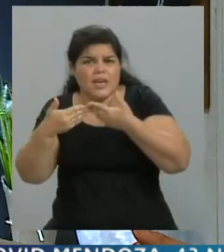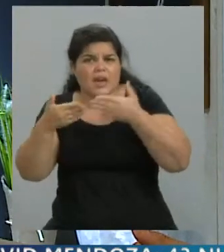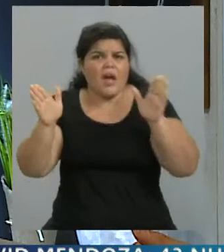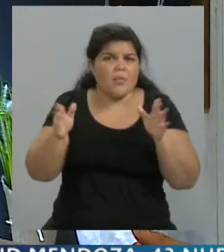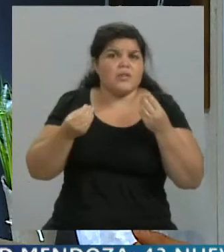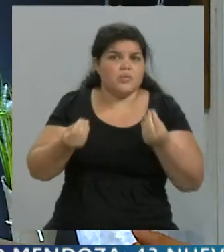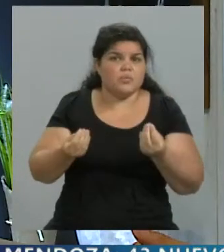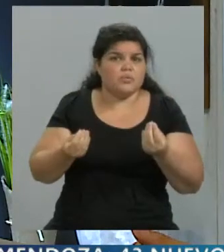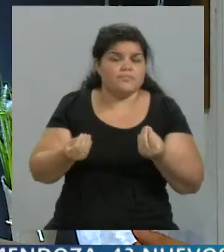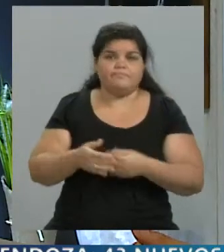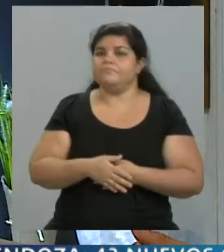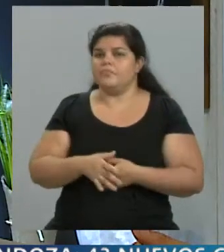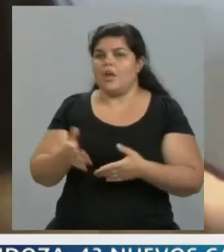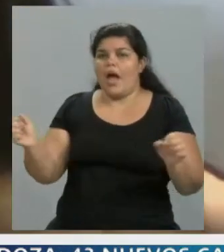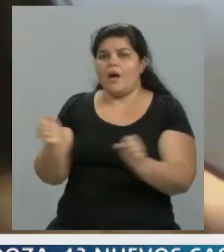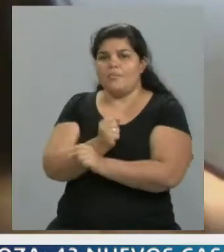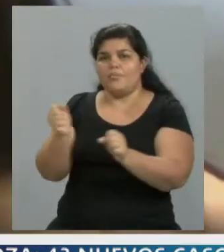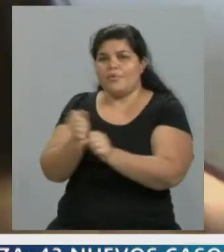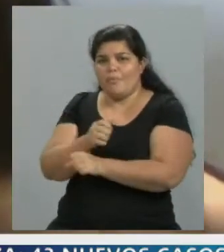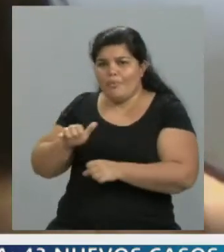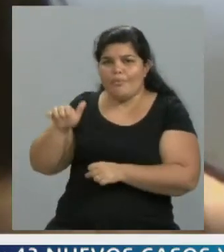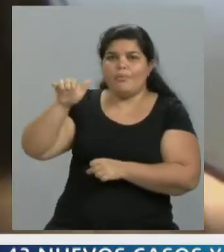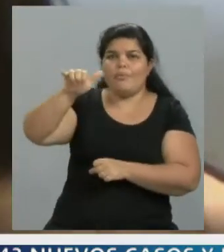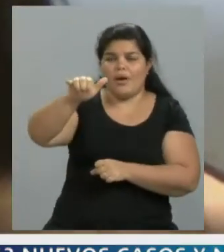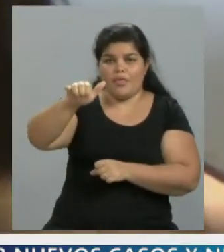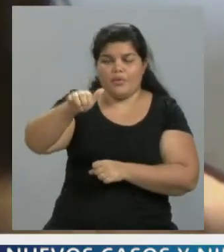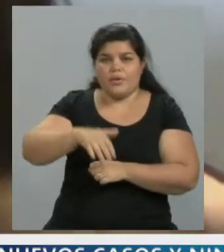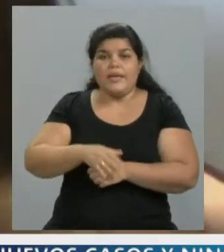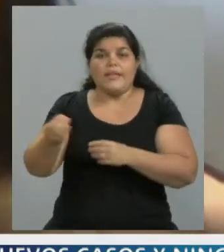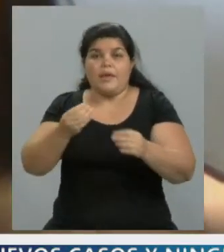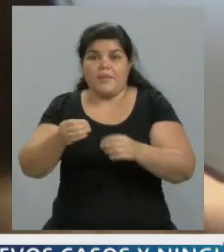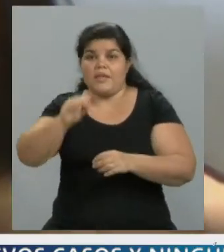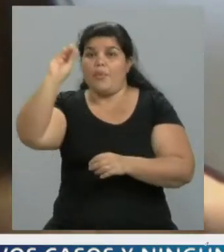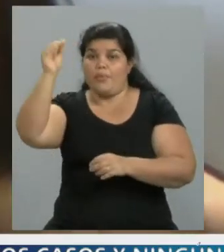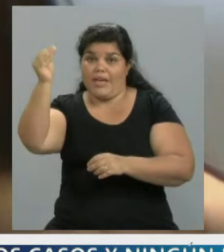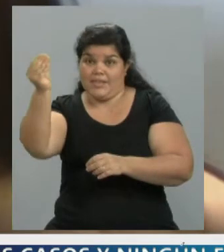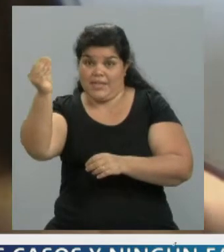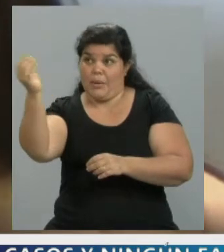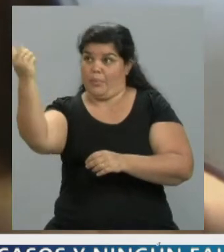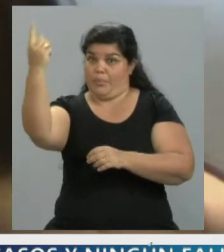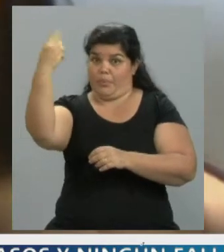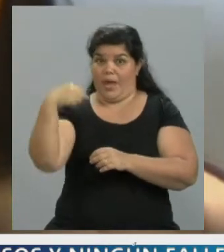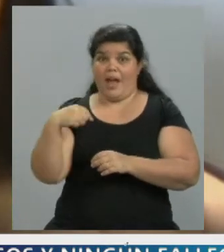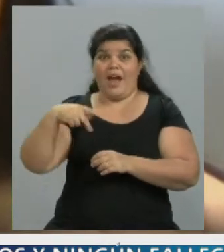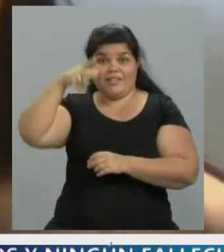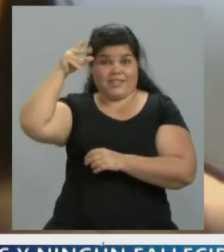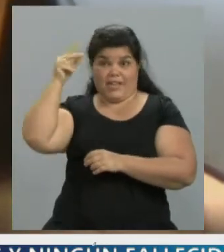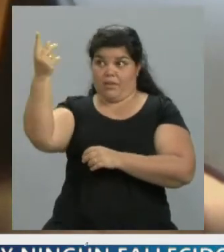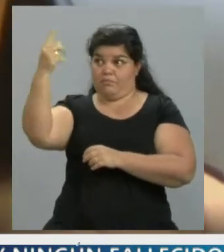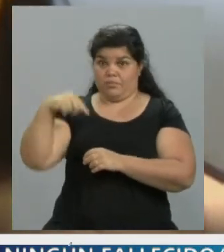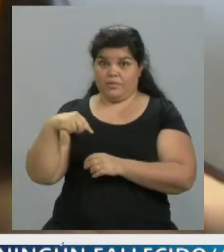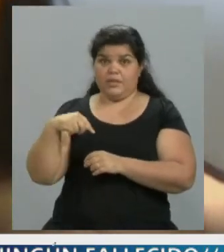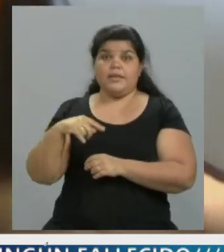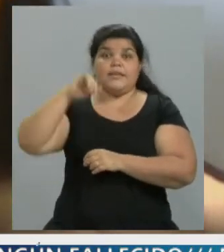Se permiten los viajes, lo que hay es los viajeros que vienen de Brasil tienen que irse obligadamente a una